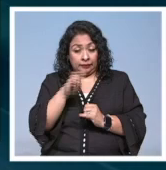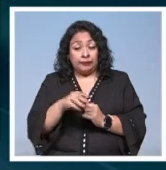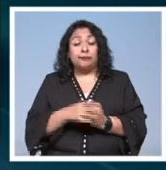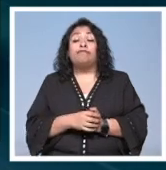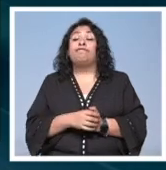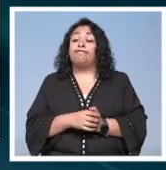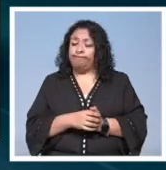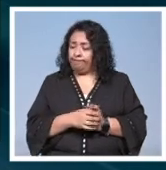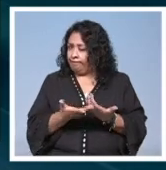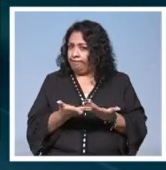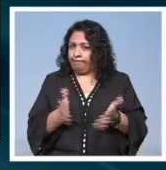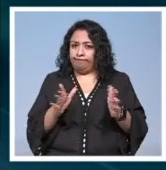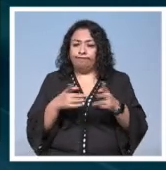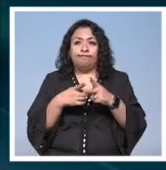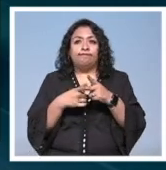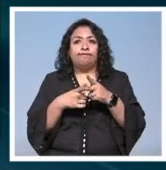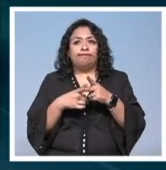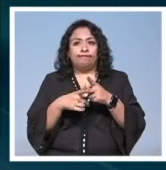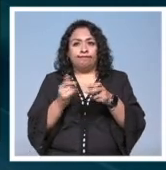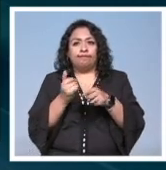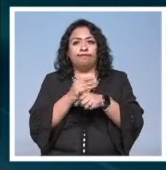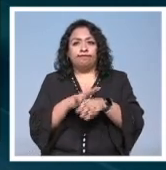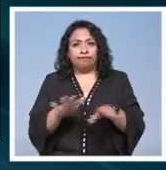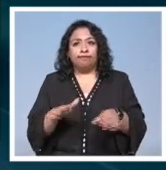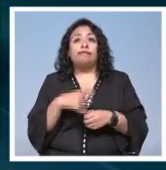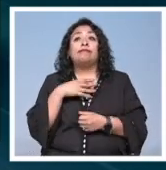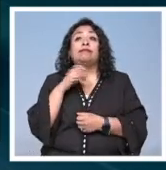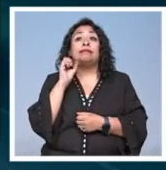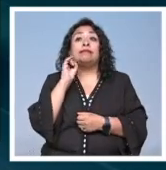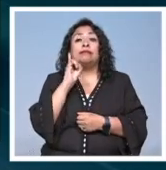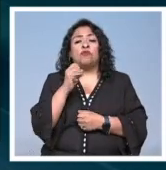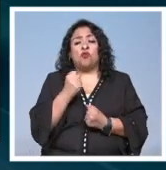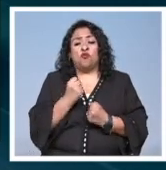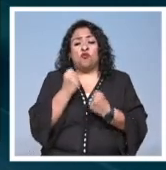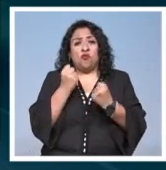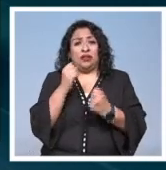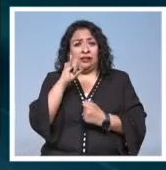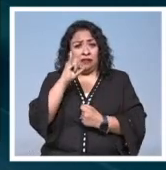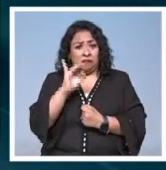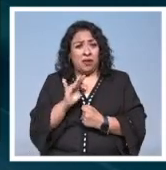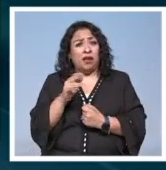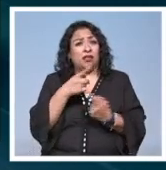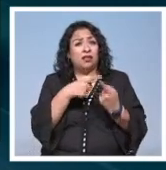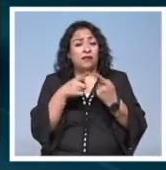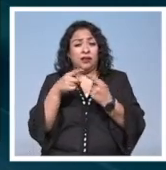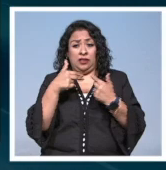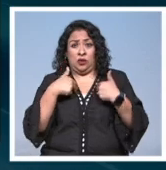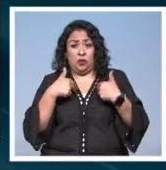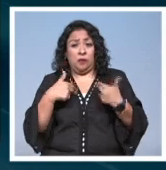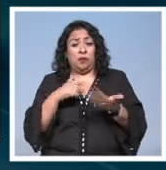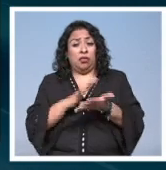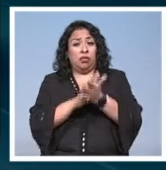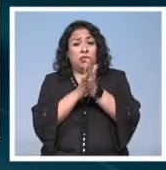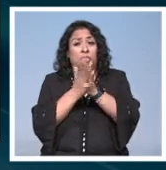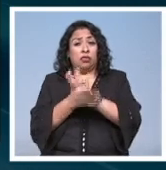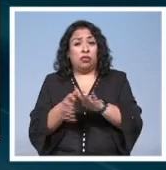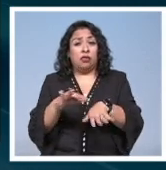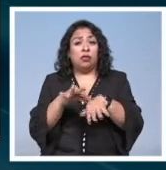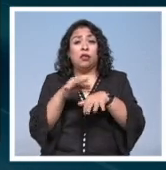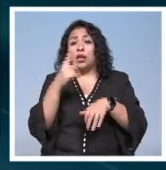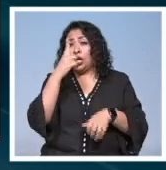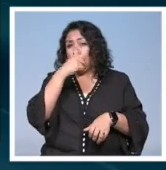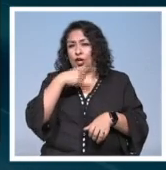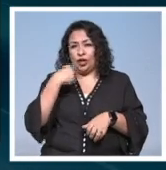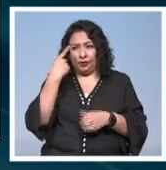mexicana. Y sin más preámbulo, vamos a dar paso a la información. Sí, porque el poder de la imagen y la diversidad humana se materializan en un